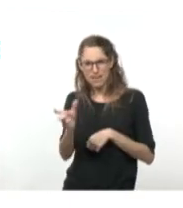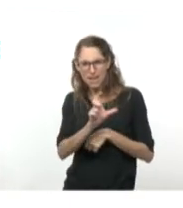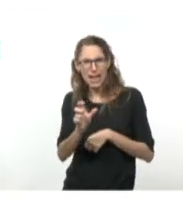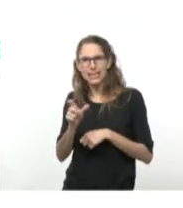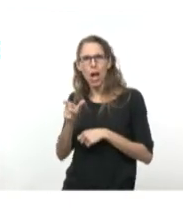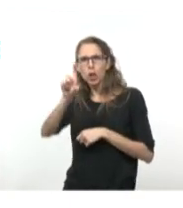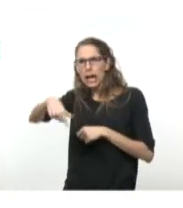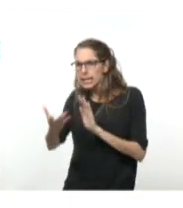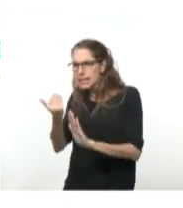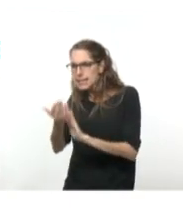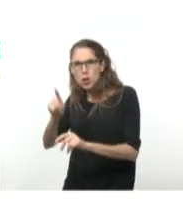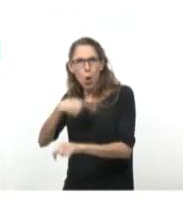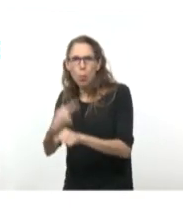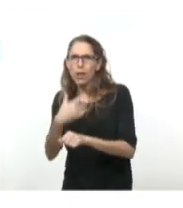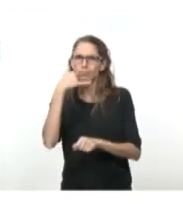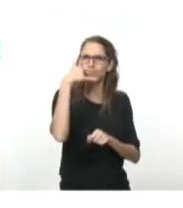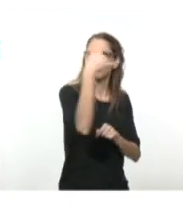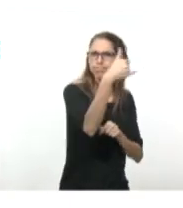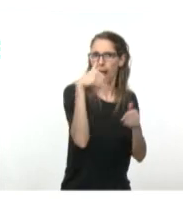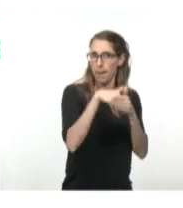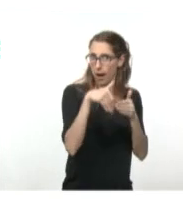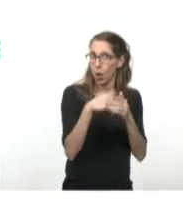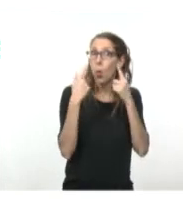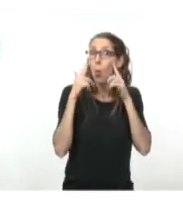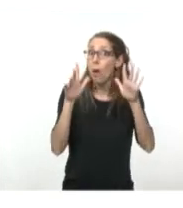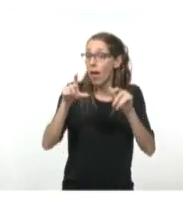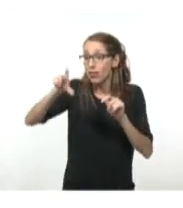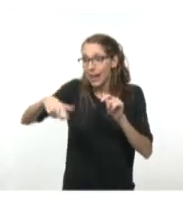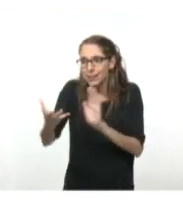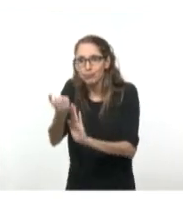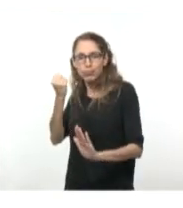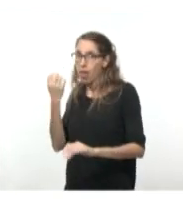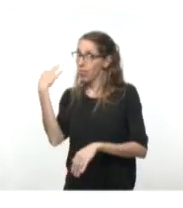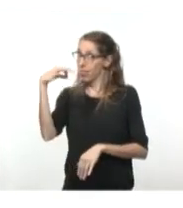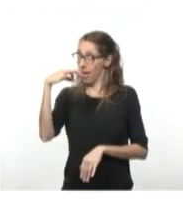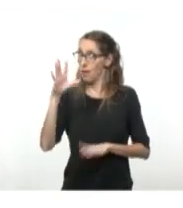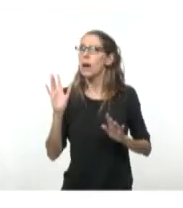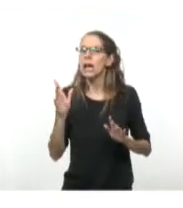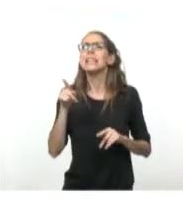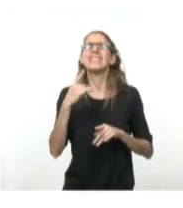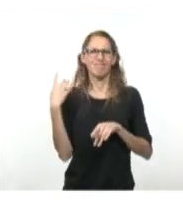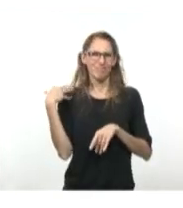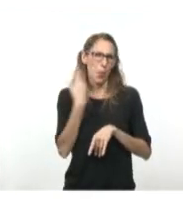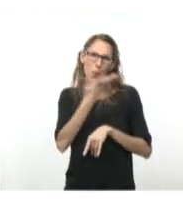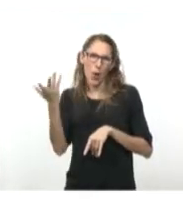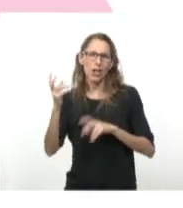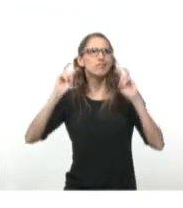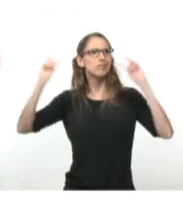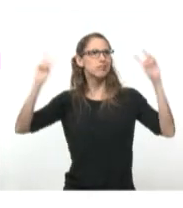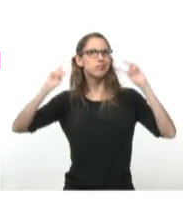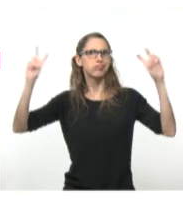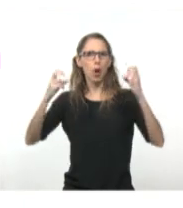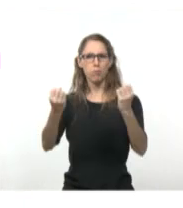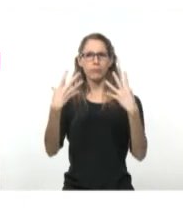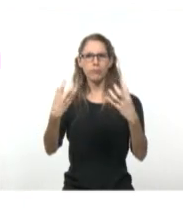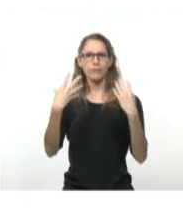banco. Ojo, no te olvides de retirar la tarjeta. El cajero suele realizar un sonido y luces para